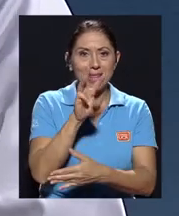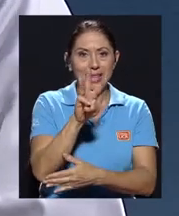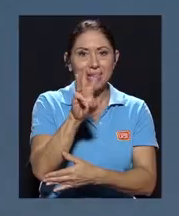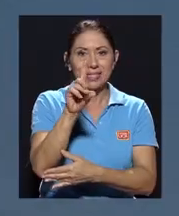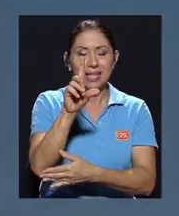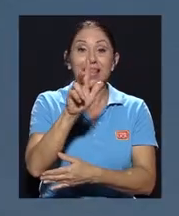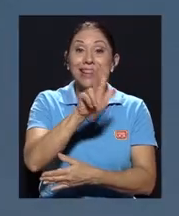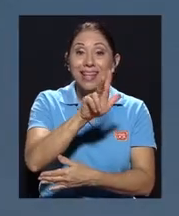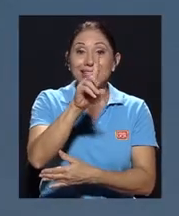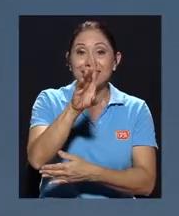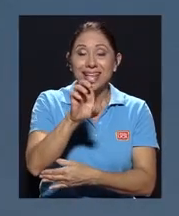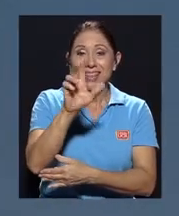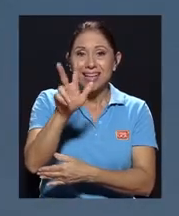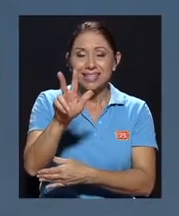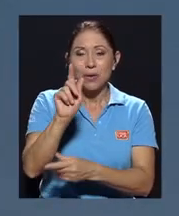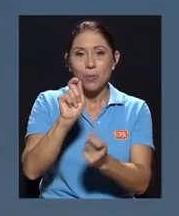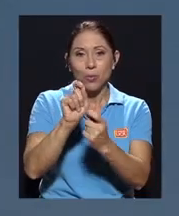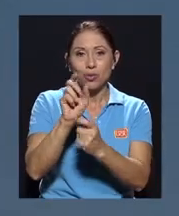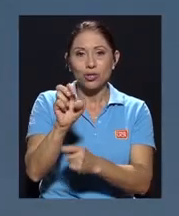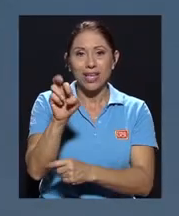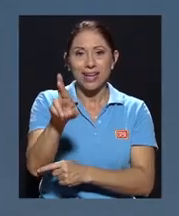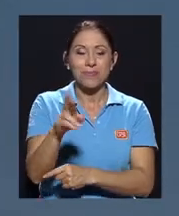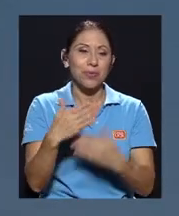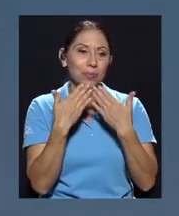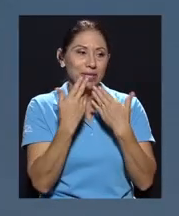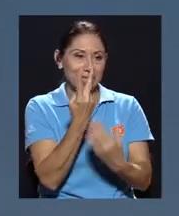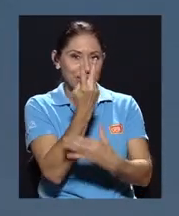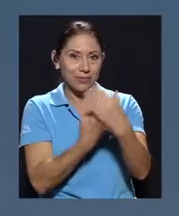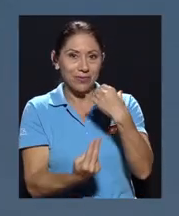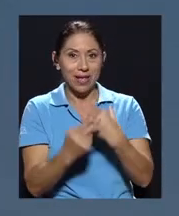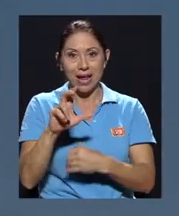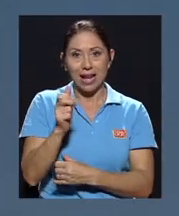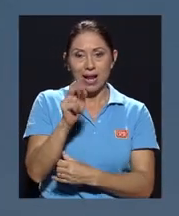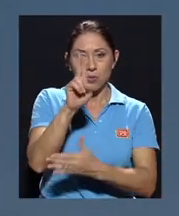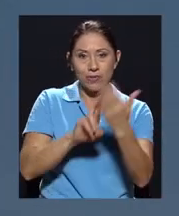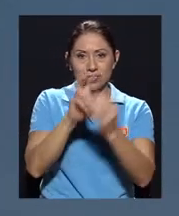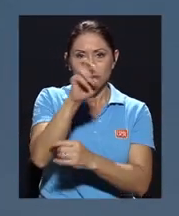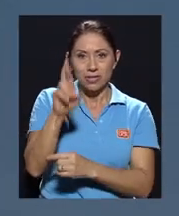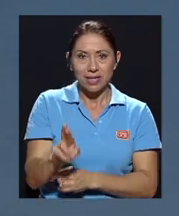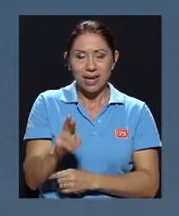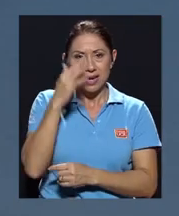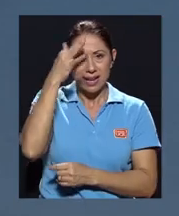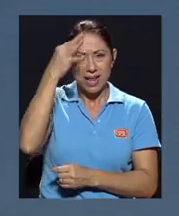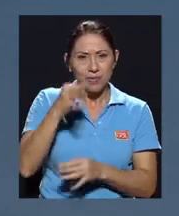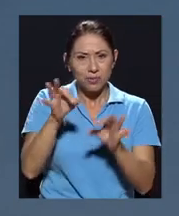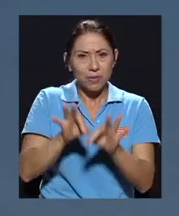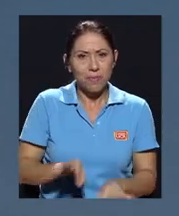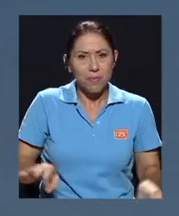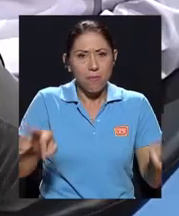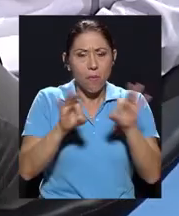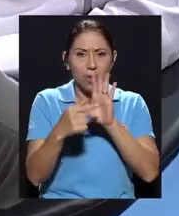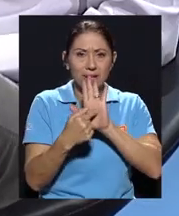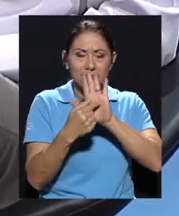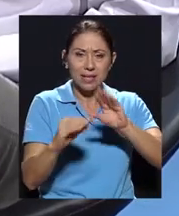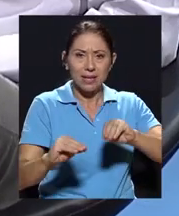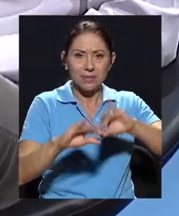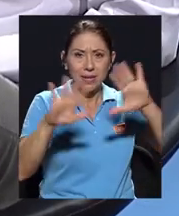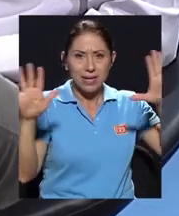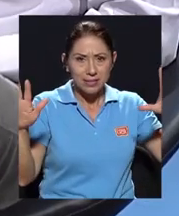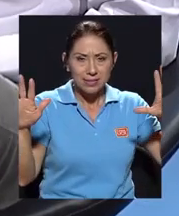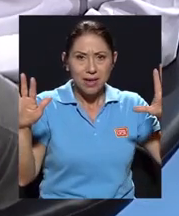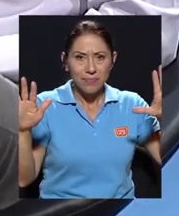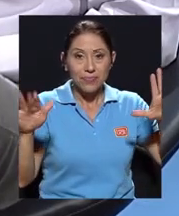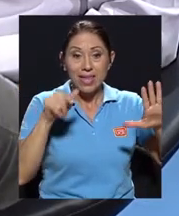gracias, don Joan, y muchas gracias, doña Benice. Desde el canal Universidad de Costa Rica creemos en la importancia de la transparencia y, sobre todo, que